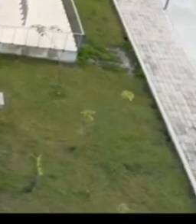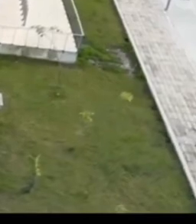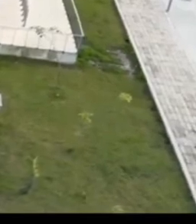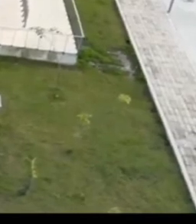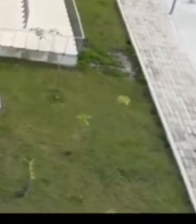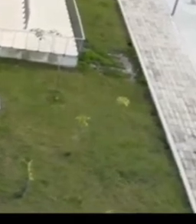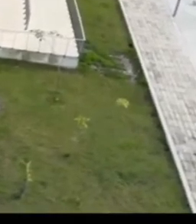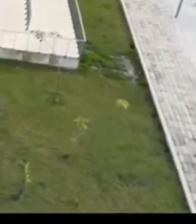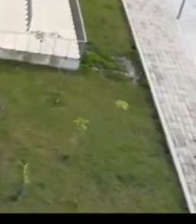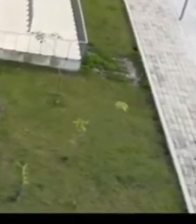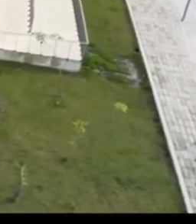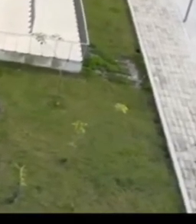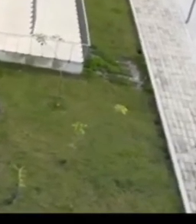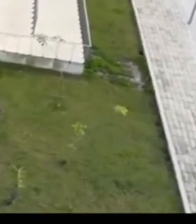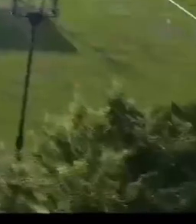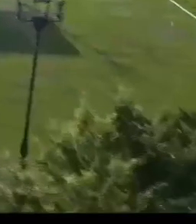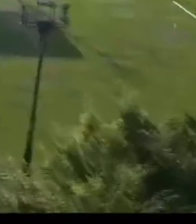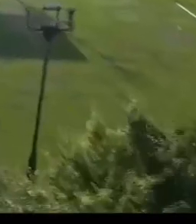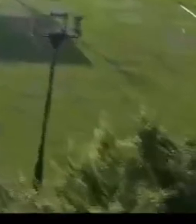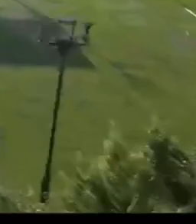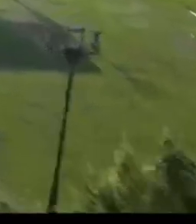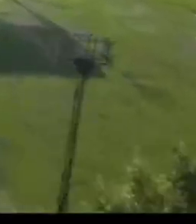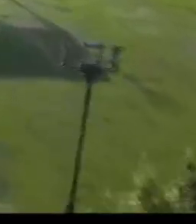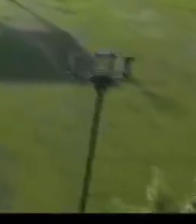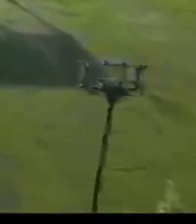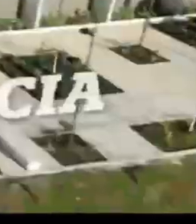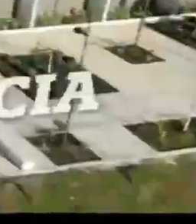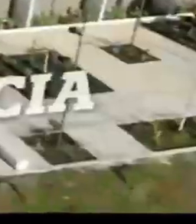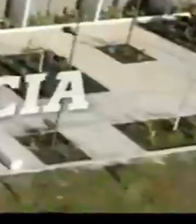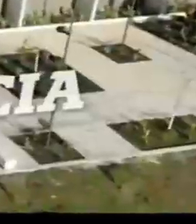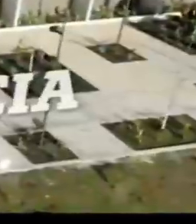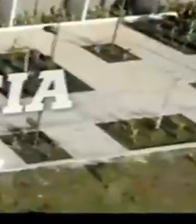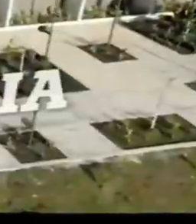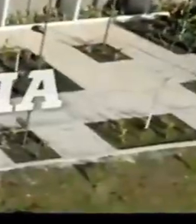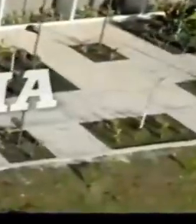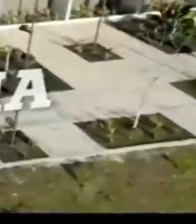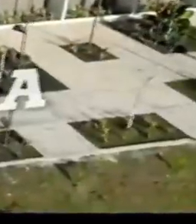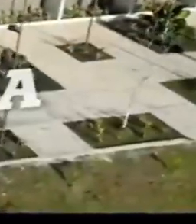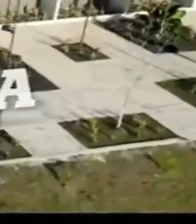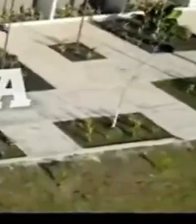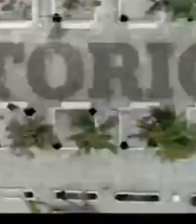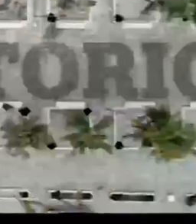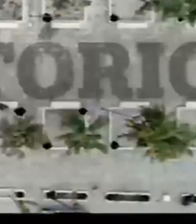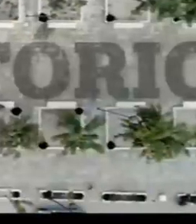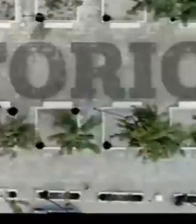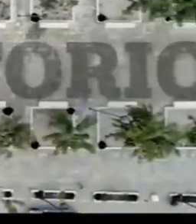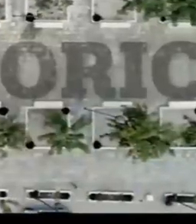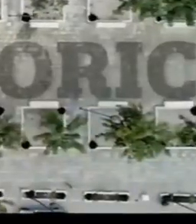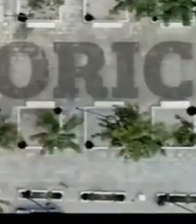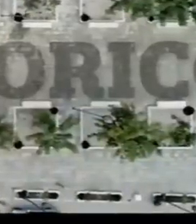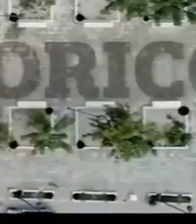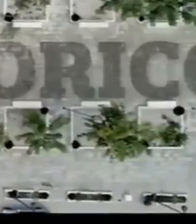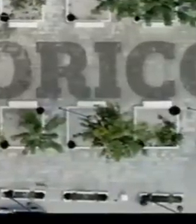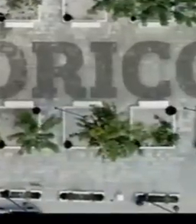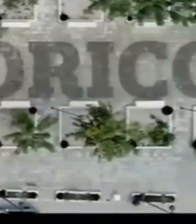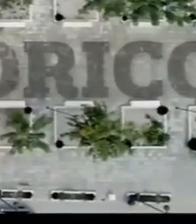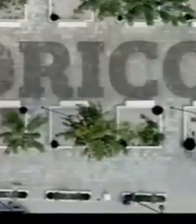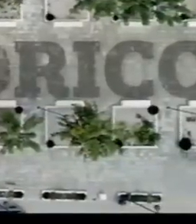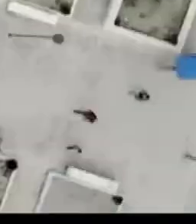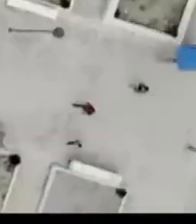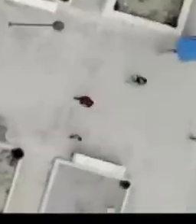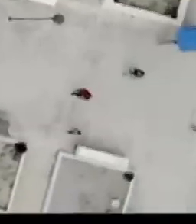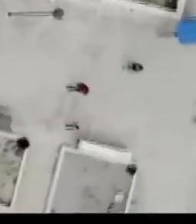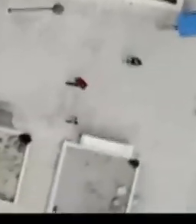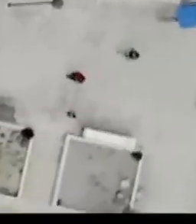Estación de Bomberos Coahuilita, el levantamiento de la unidad deportiva Independencia y la renovación del Centro Histórico de